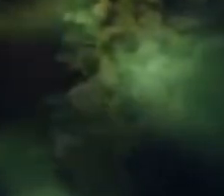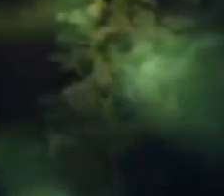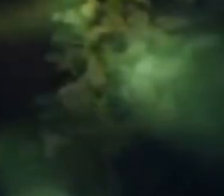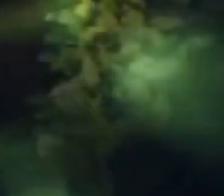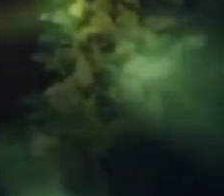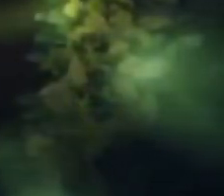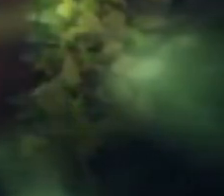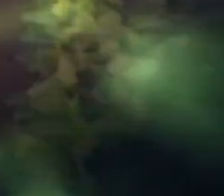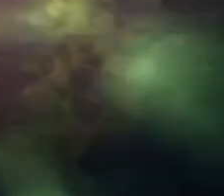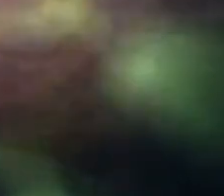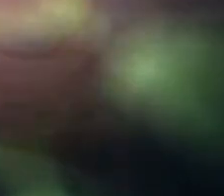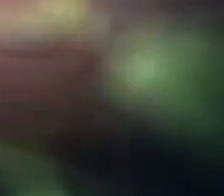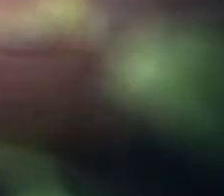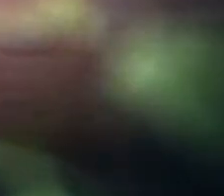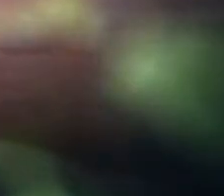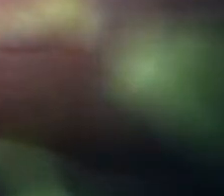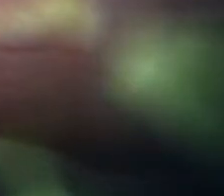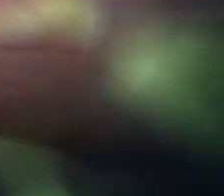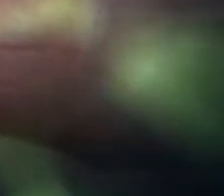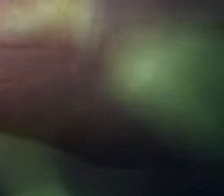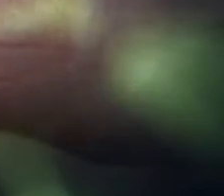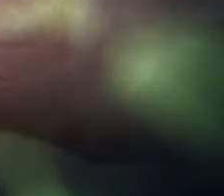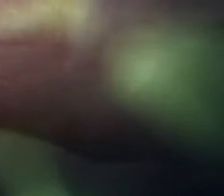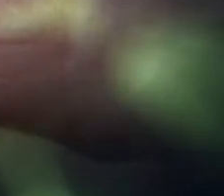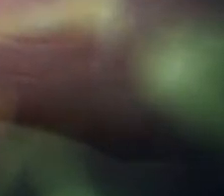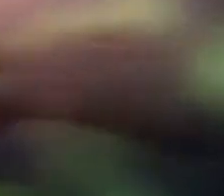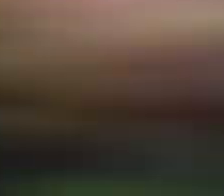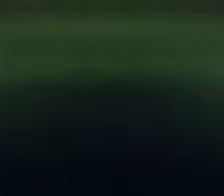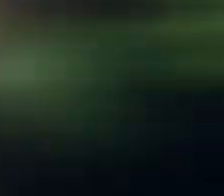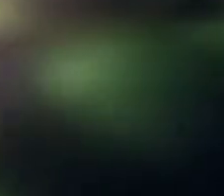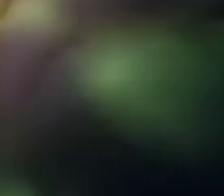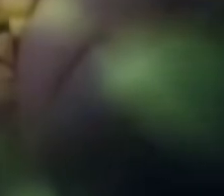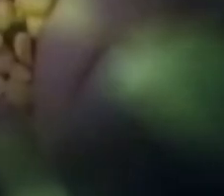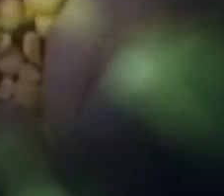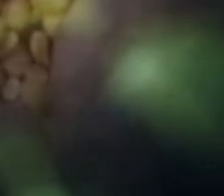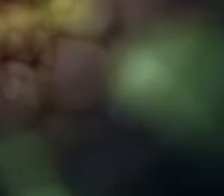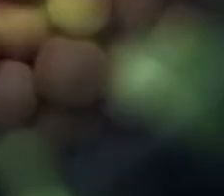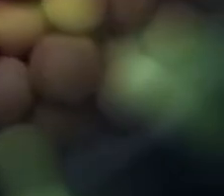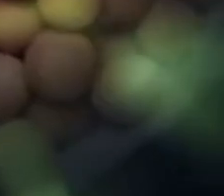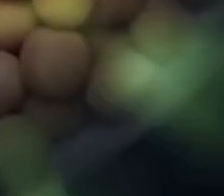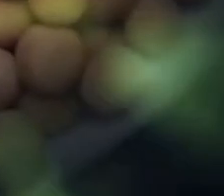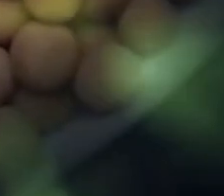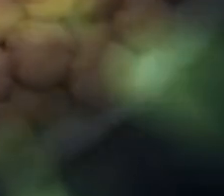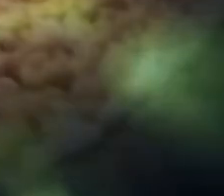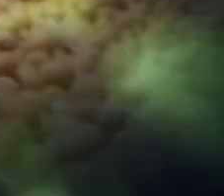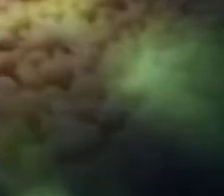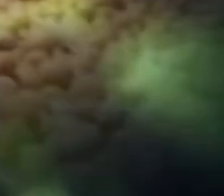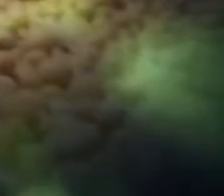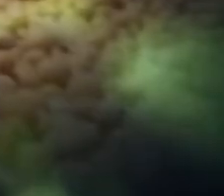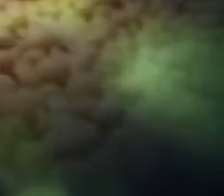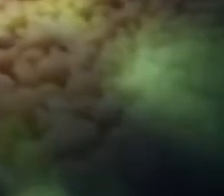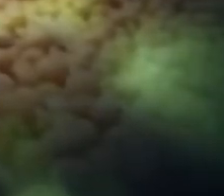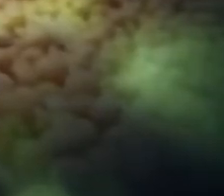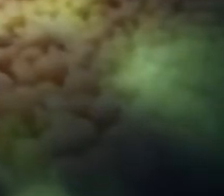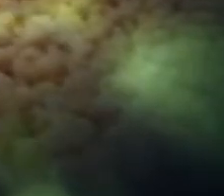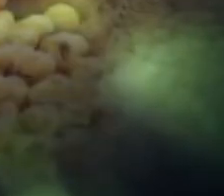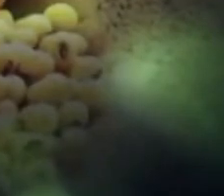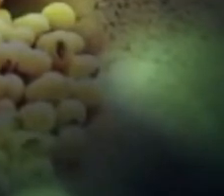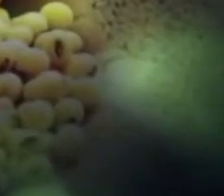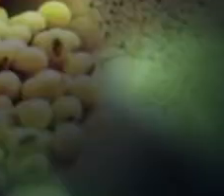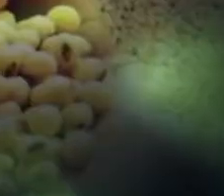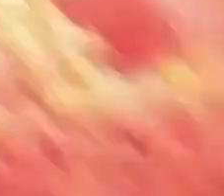variables de modulación, colonización micorrísica y el crecimiento del cultivo, logrando un mayor